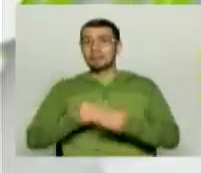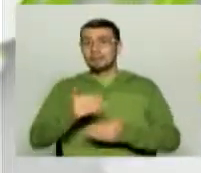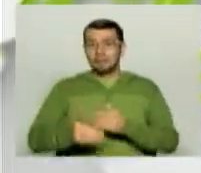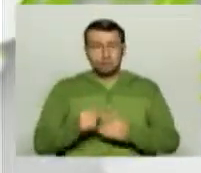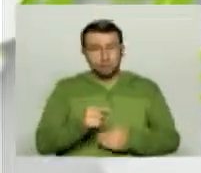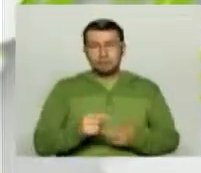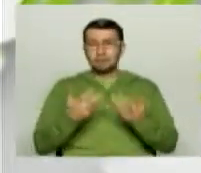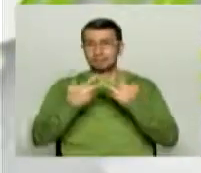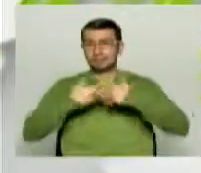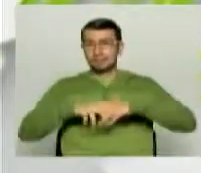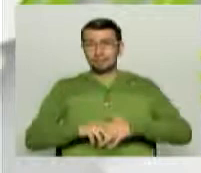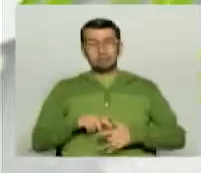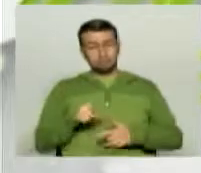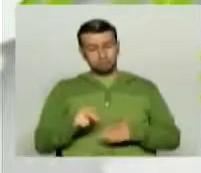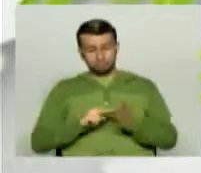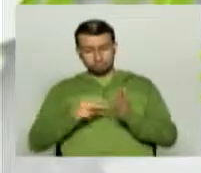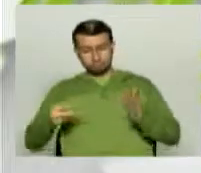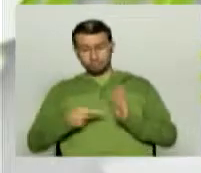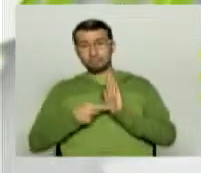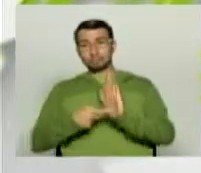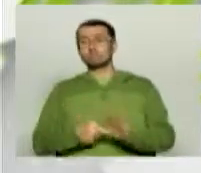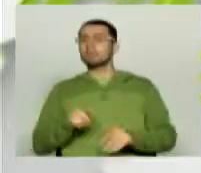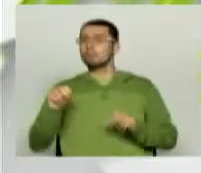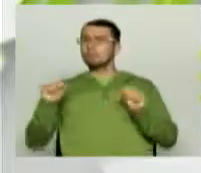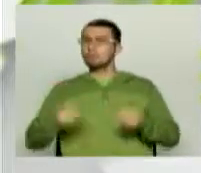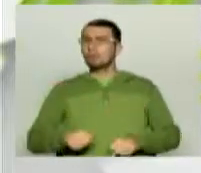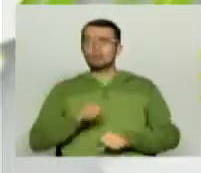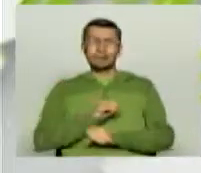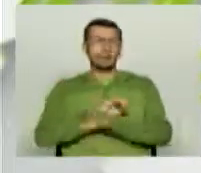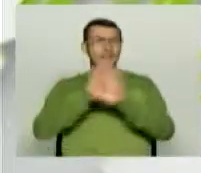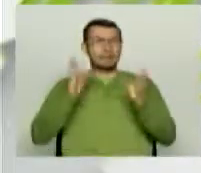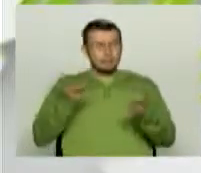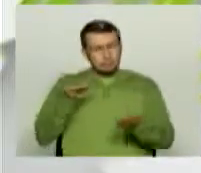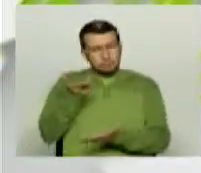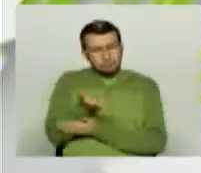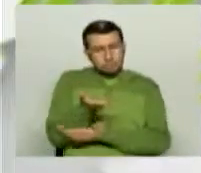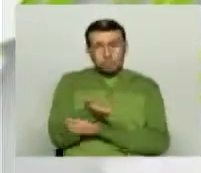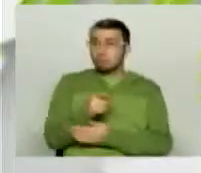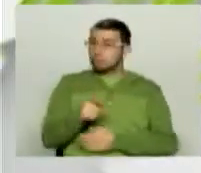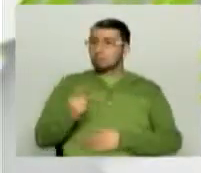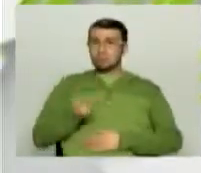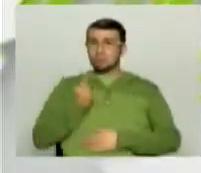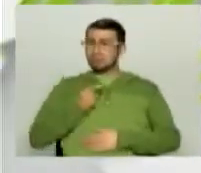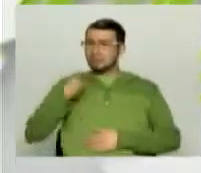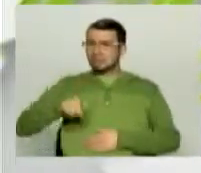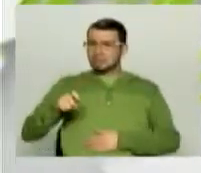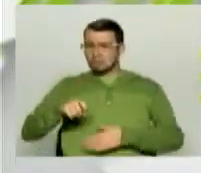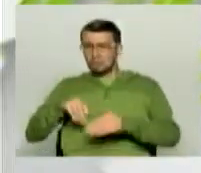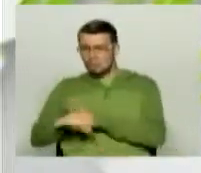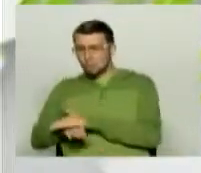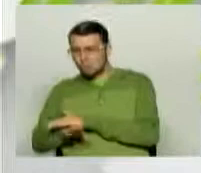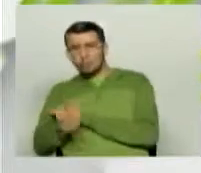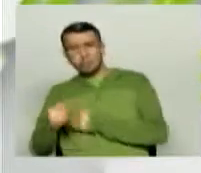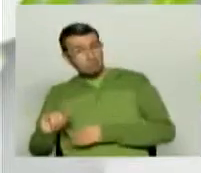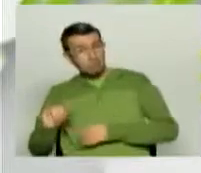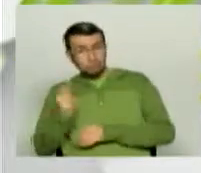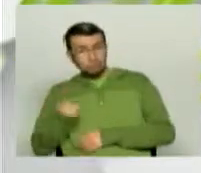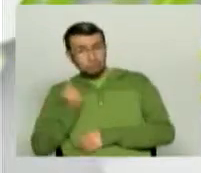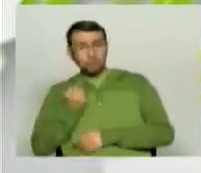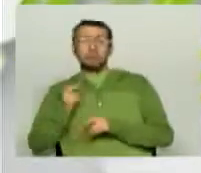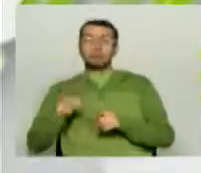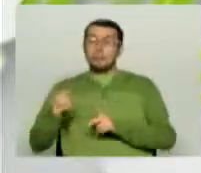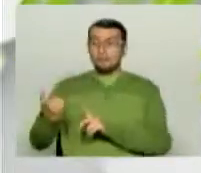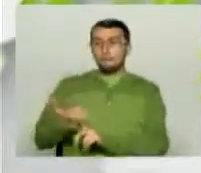de archivo digital, se puede obtener una clara propuesta para resolver no solo necesidades de almacenamiento, sino de